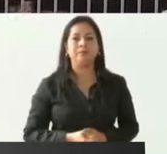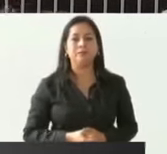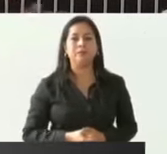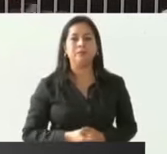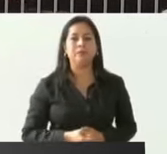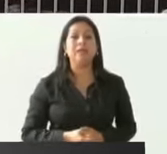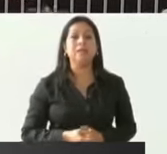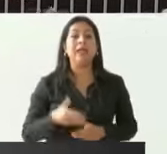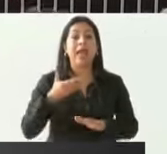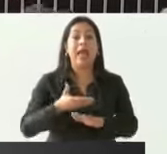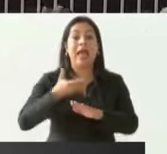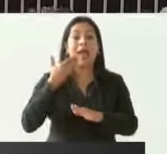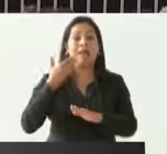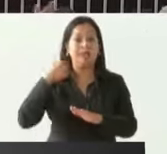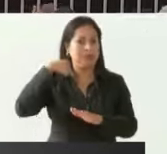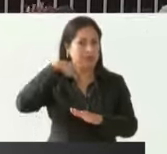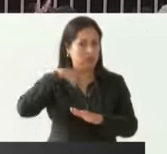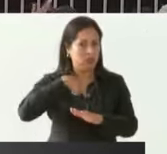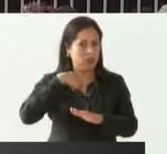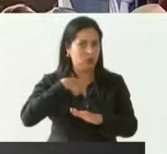antes de que yo